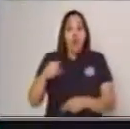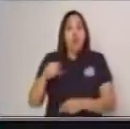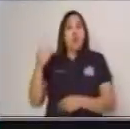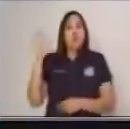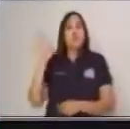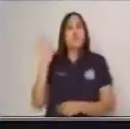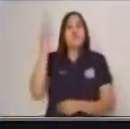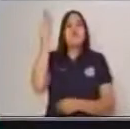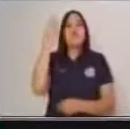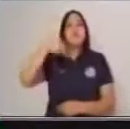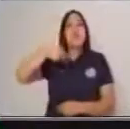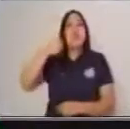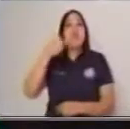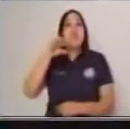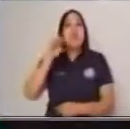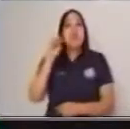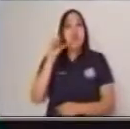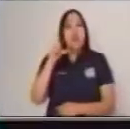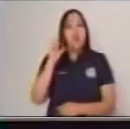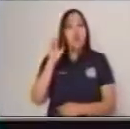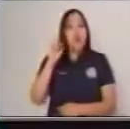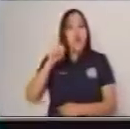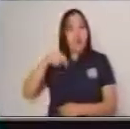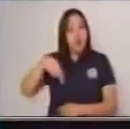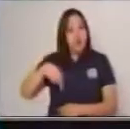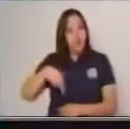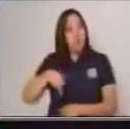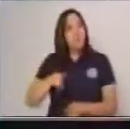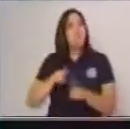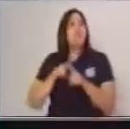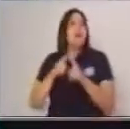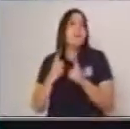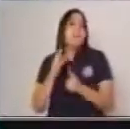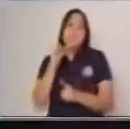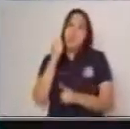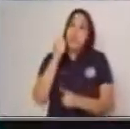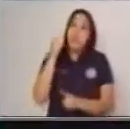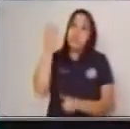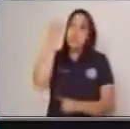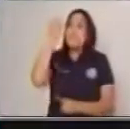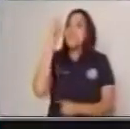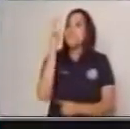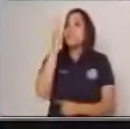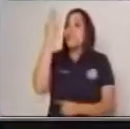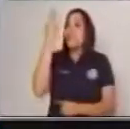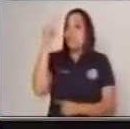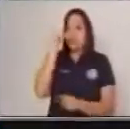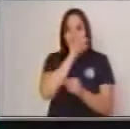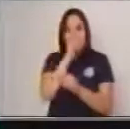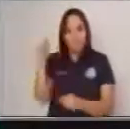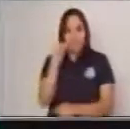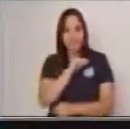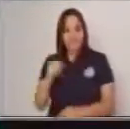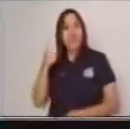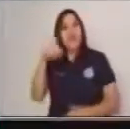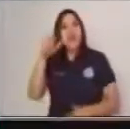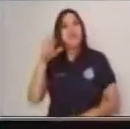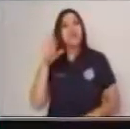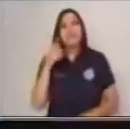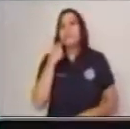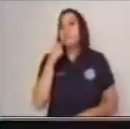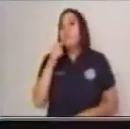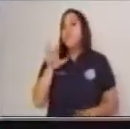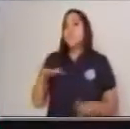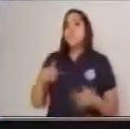Napoleón Bonaparte. Mientras que las ideas secundarias subrayadas de color azul, me van a indicar,